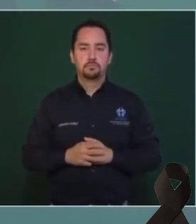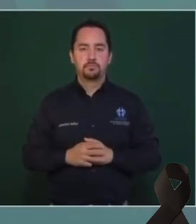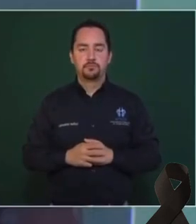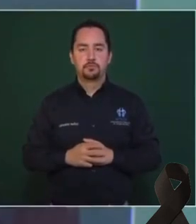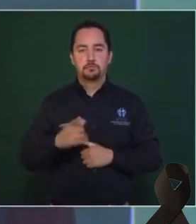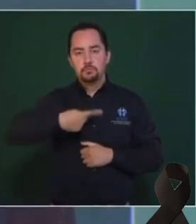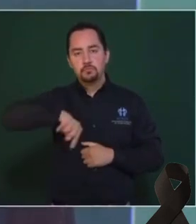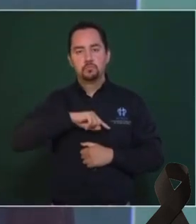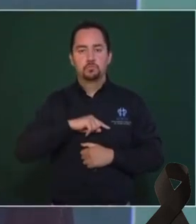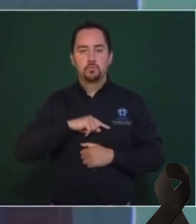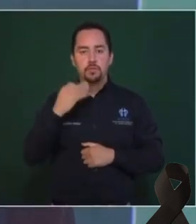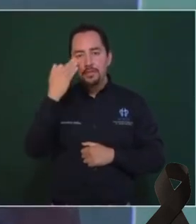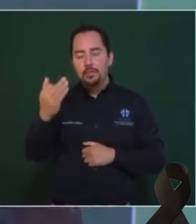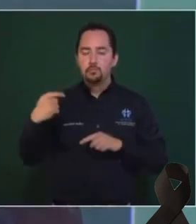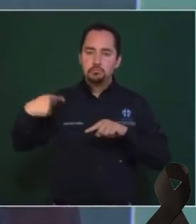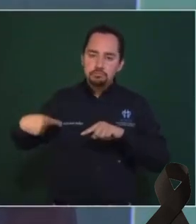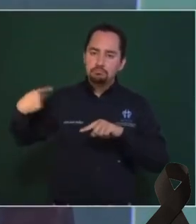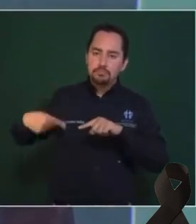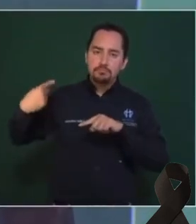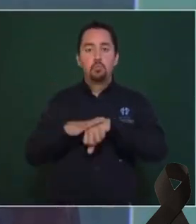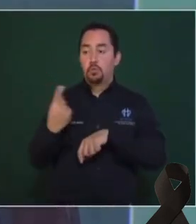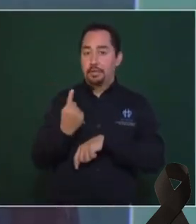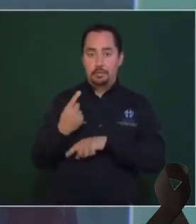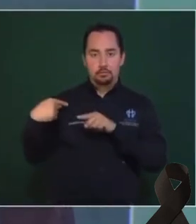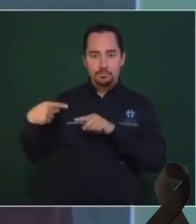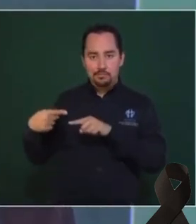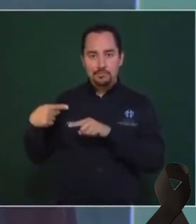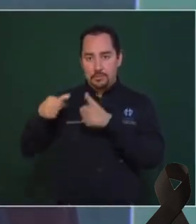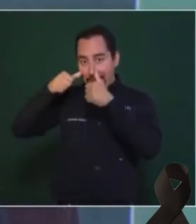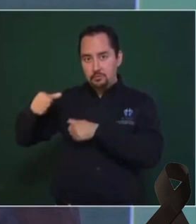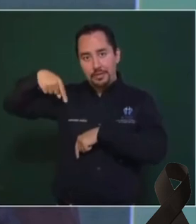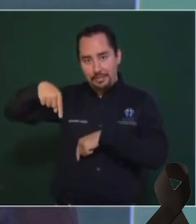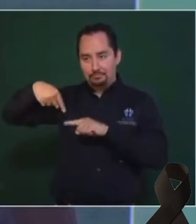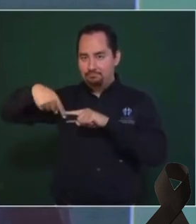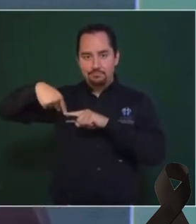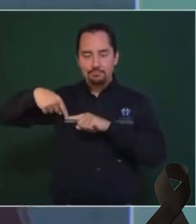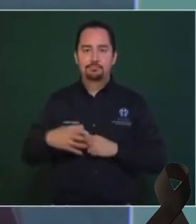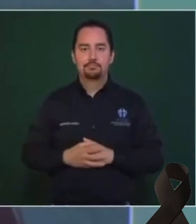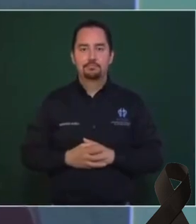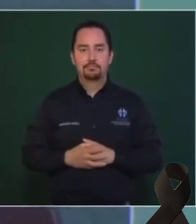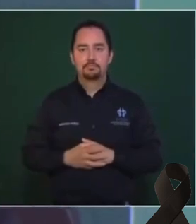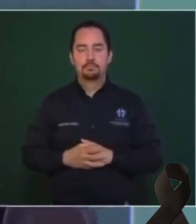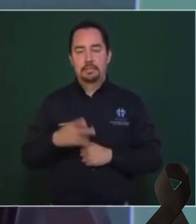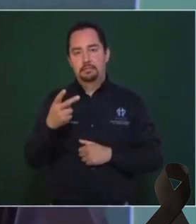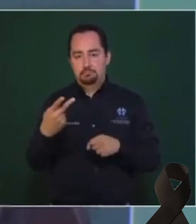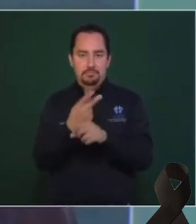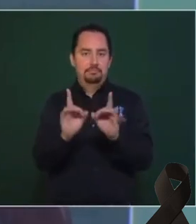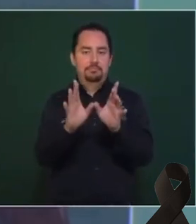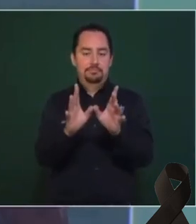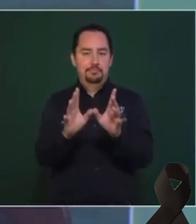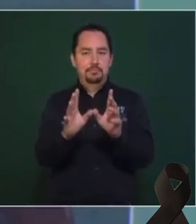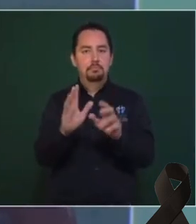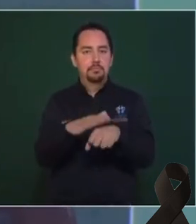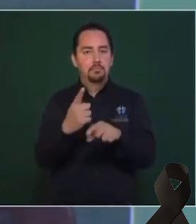Hemos venido insistiendo de que hay que atender las causas que originan estos lamentables hechos.